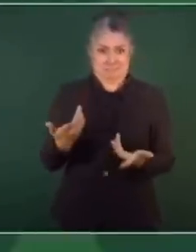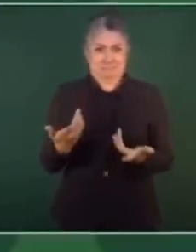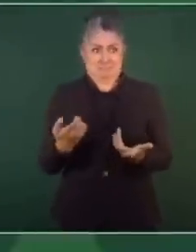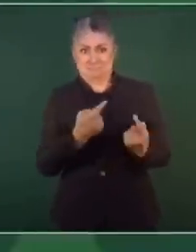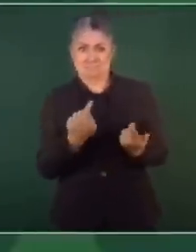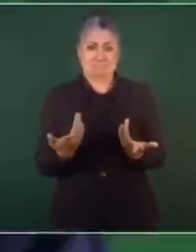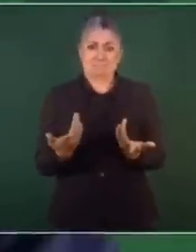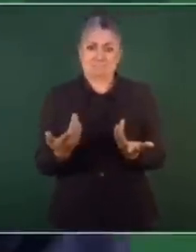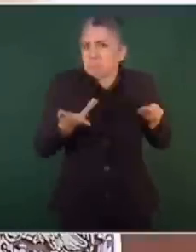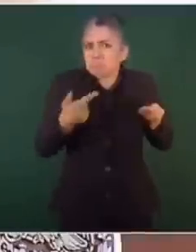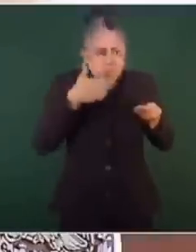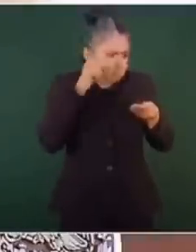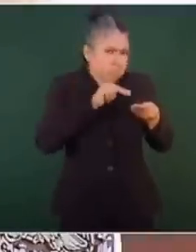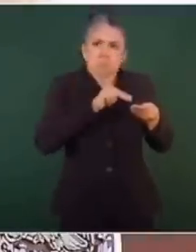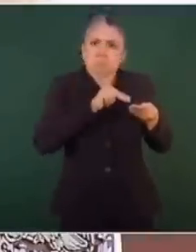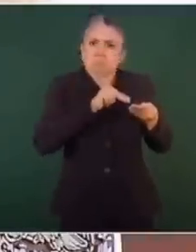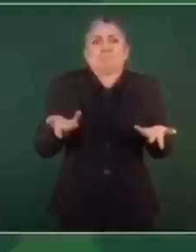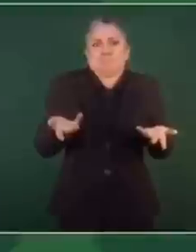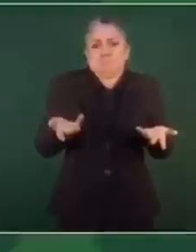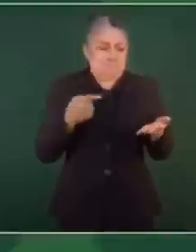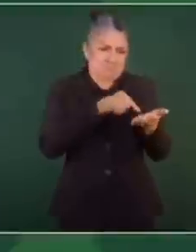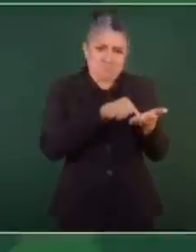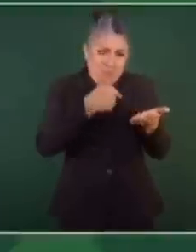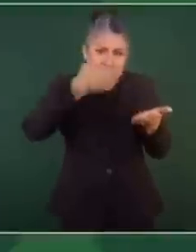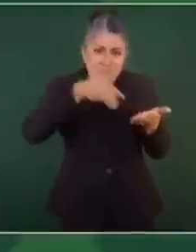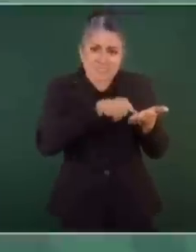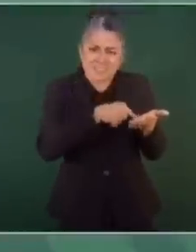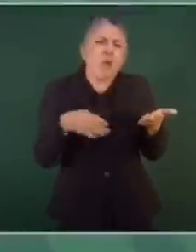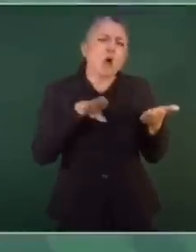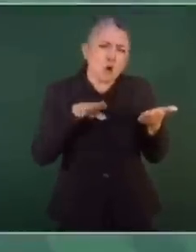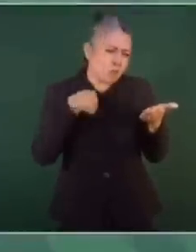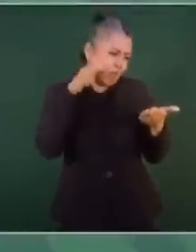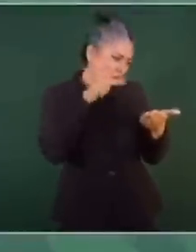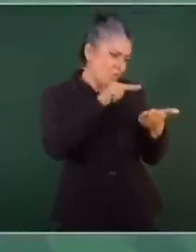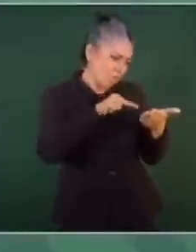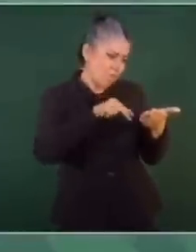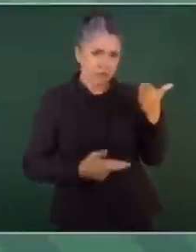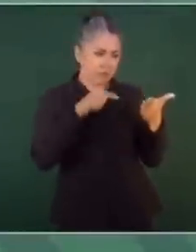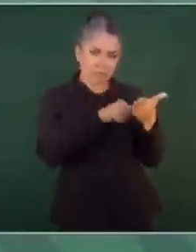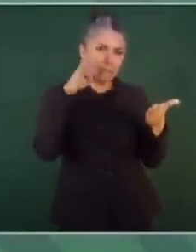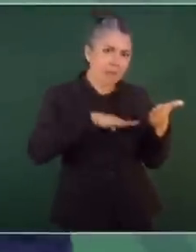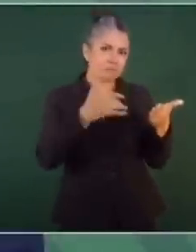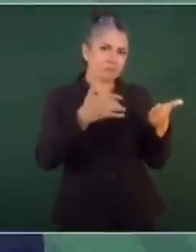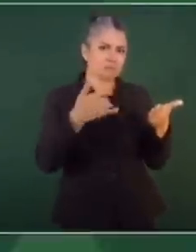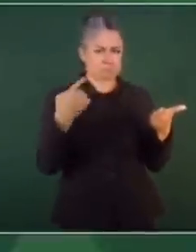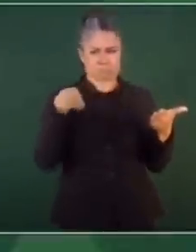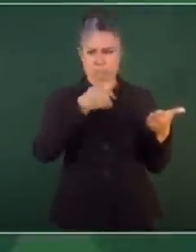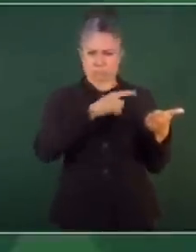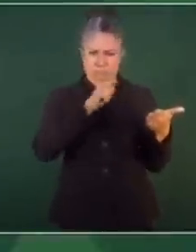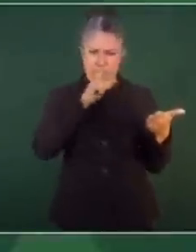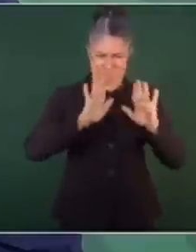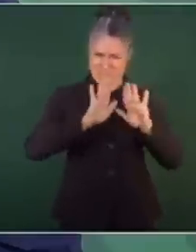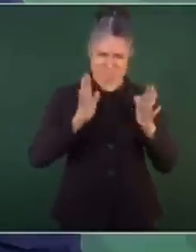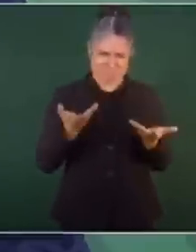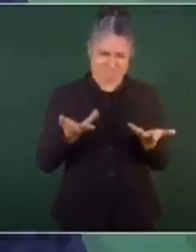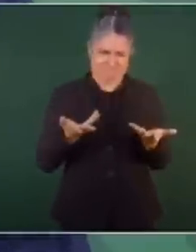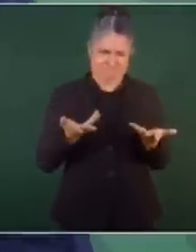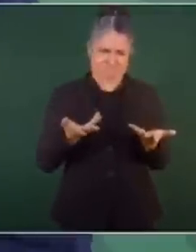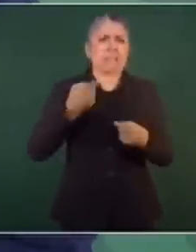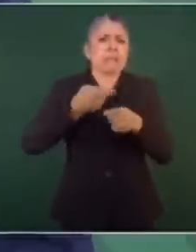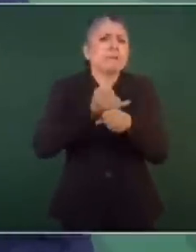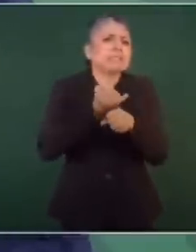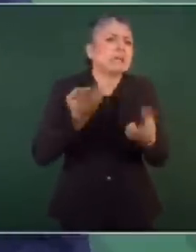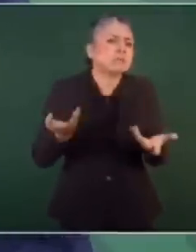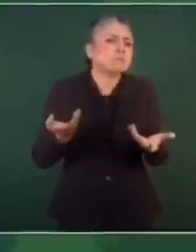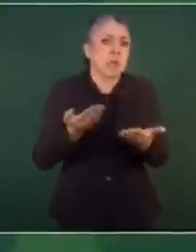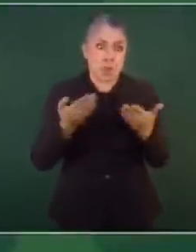Porque los hicieron llegar y ni modo, si uno sabe de que hay un posible delito, tiene uno que quedarse callado. ¿Quién va a investigar?